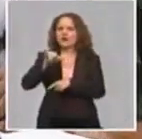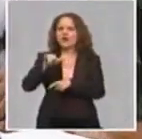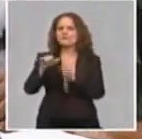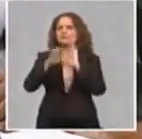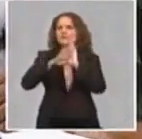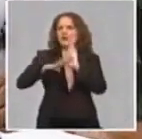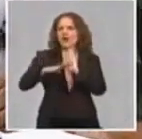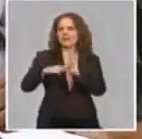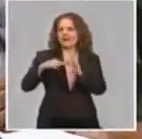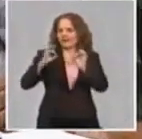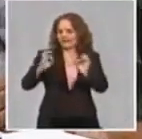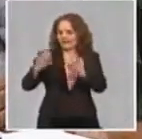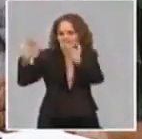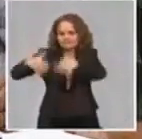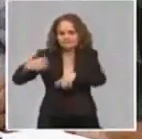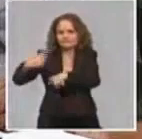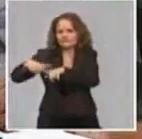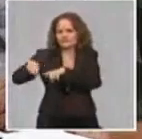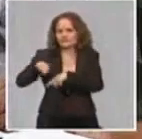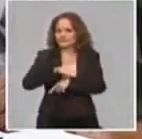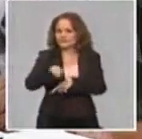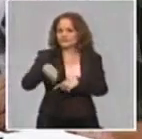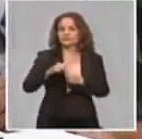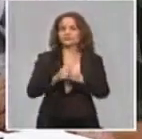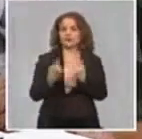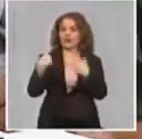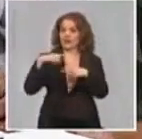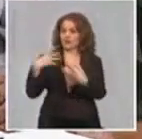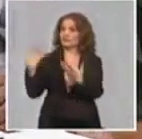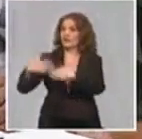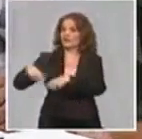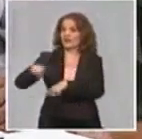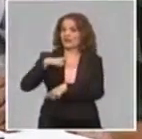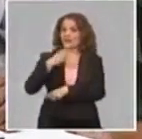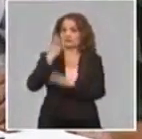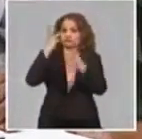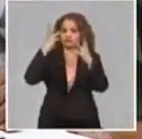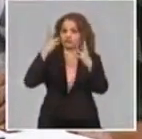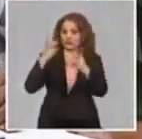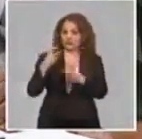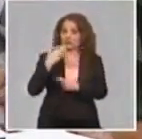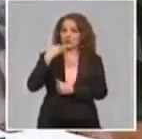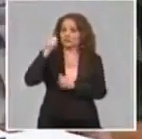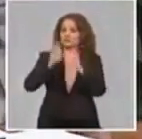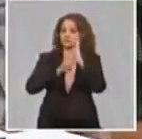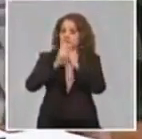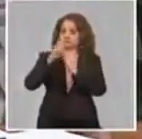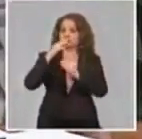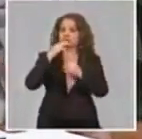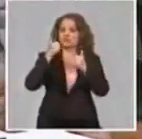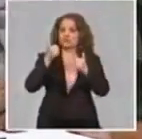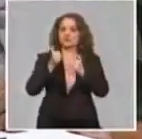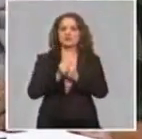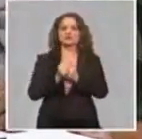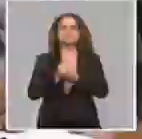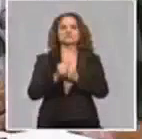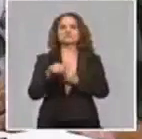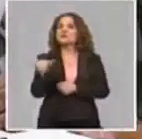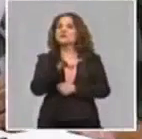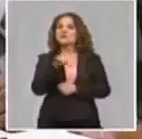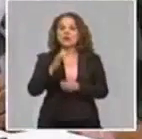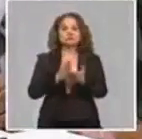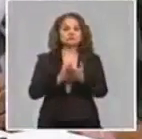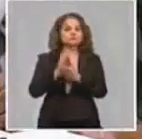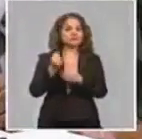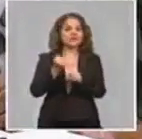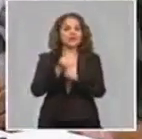mejor que un ejemplo de Antillana de Acero, que tenido excelentes resultados. Los trabajos de infraestructura para el desarrollo de la